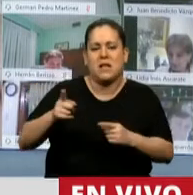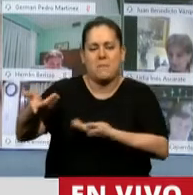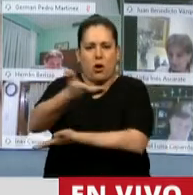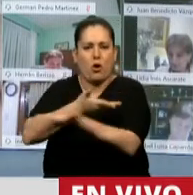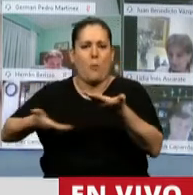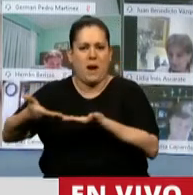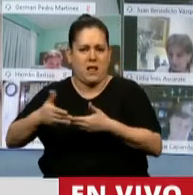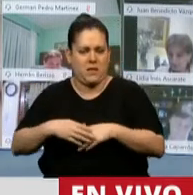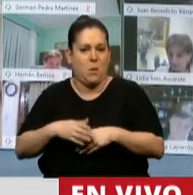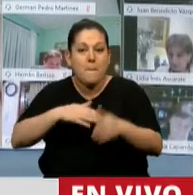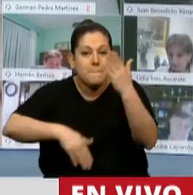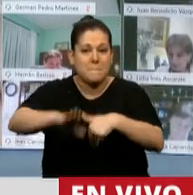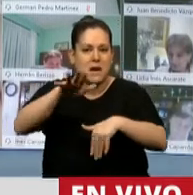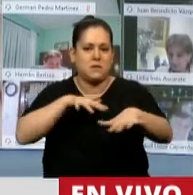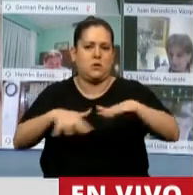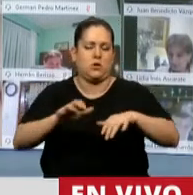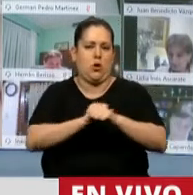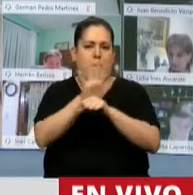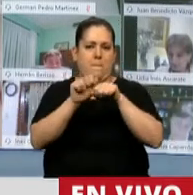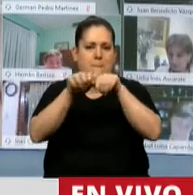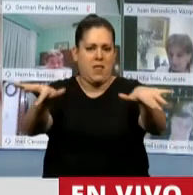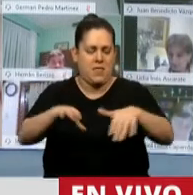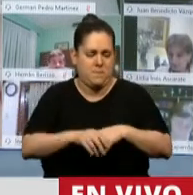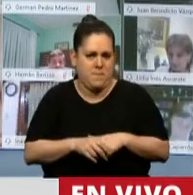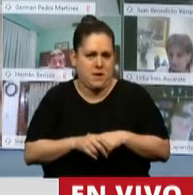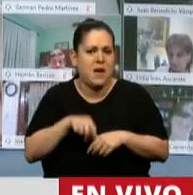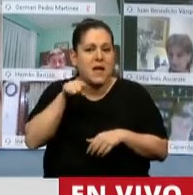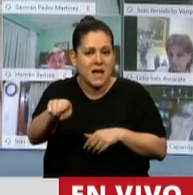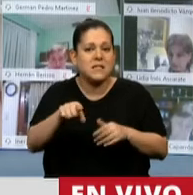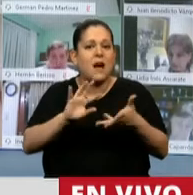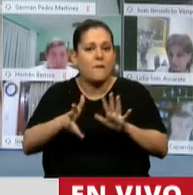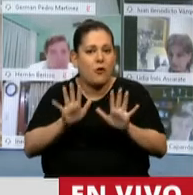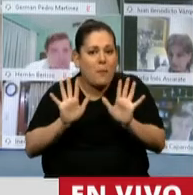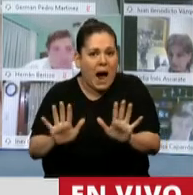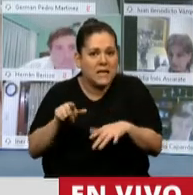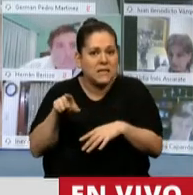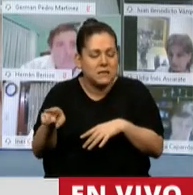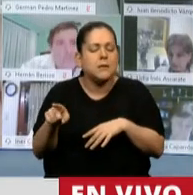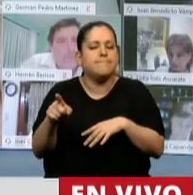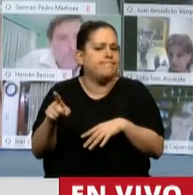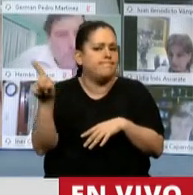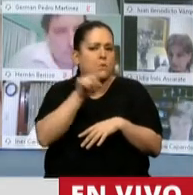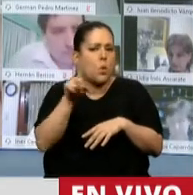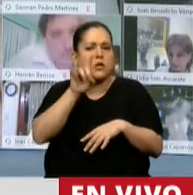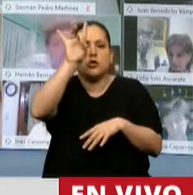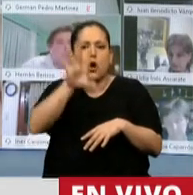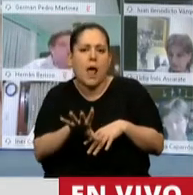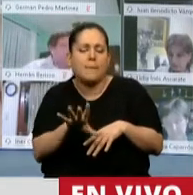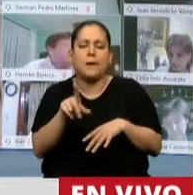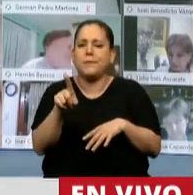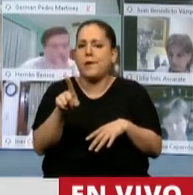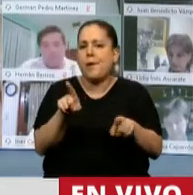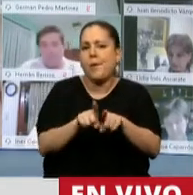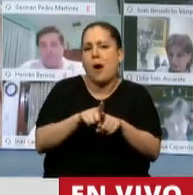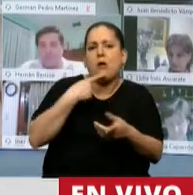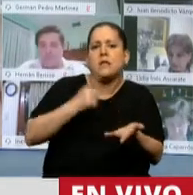tiempos de pandemia. Y ese tipo de políticas activas no son una invención de